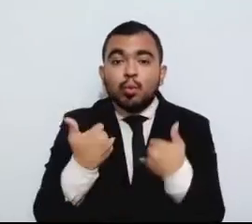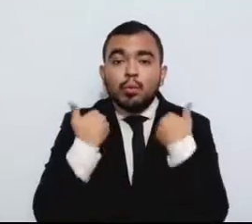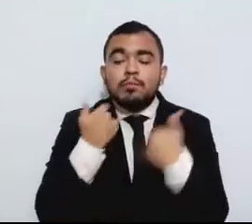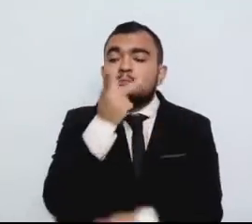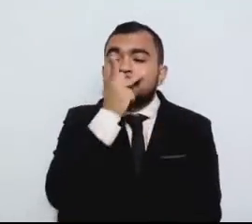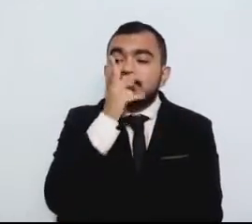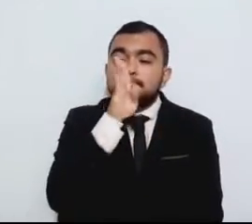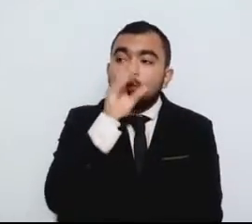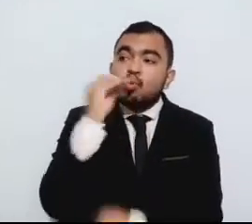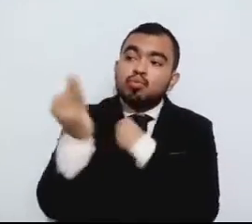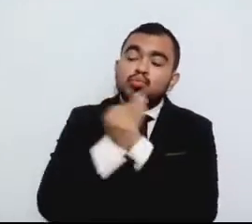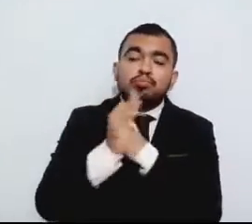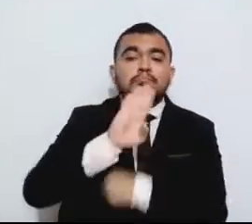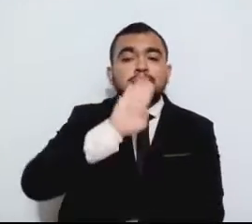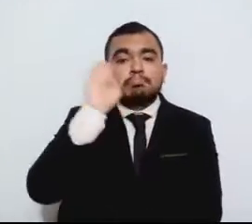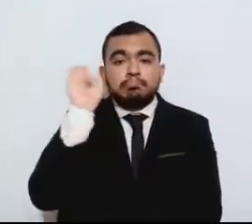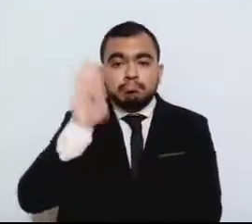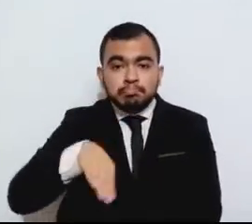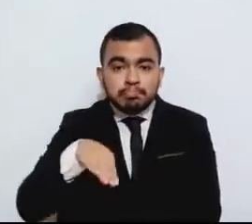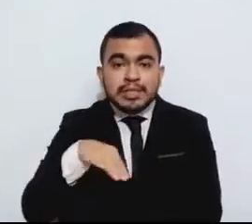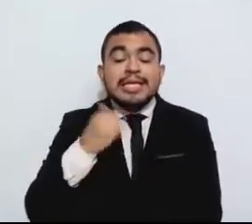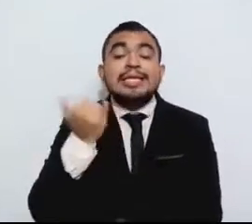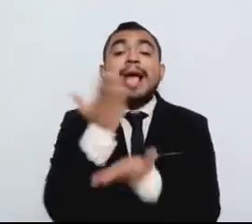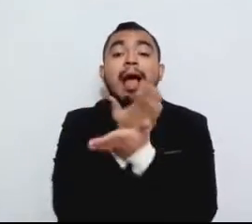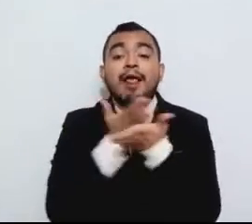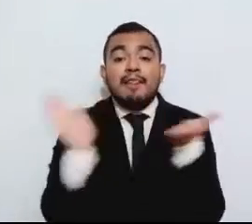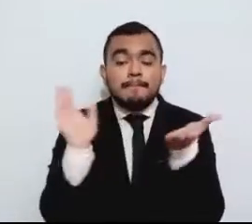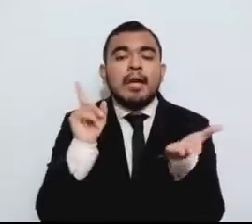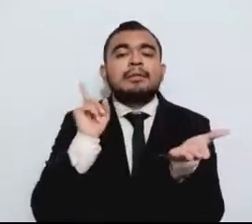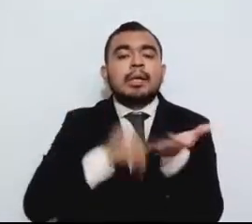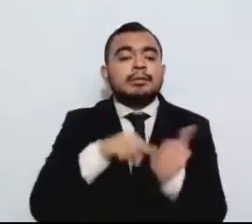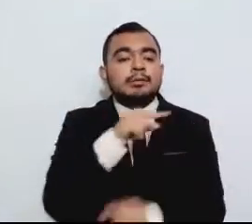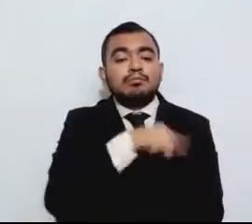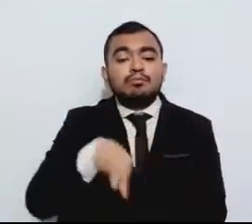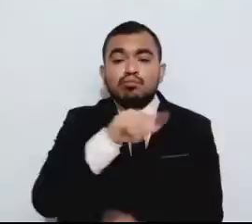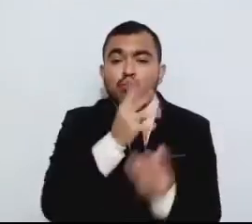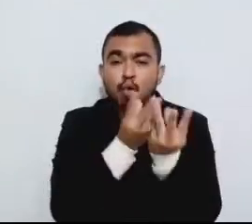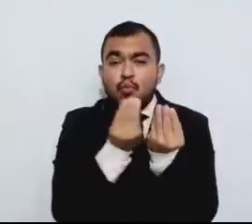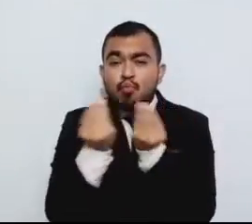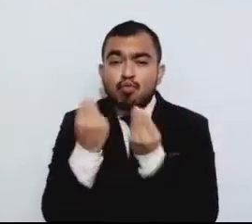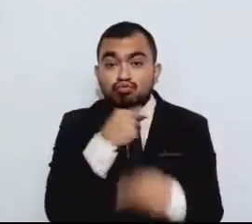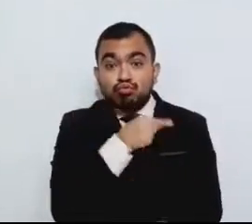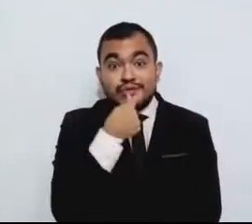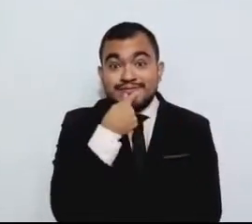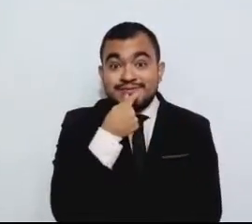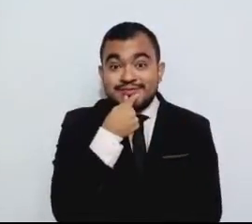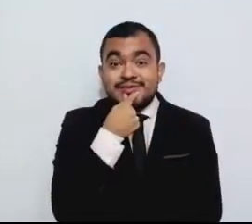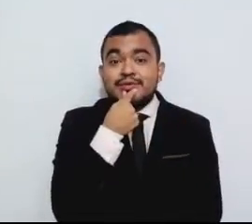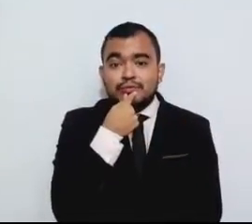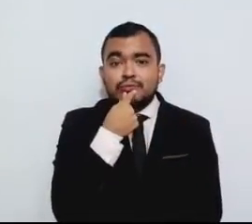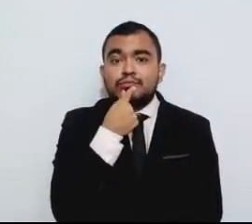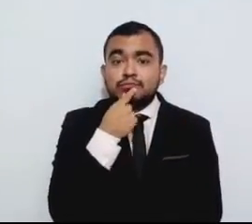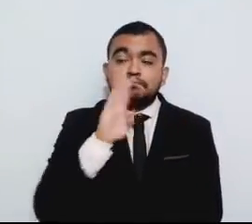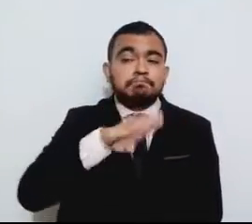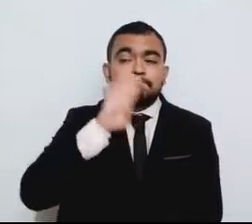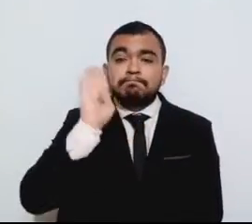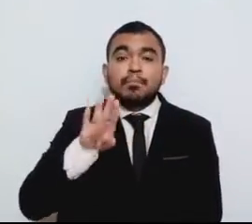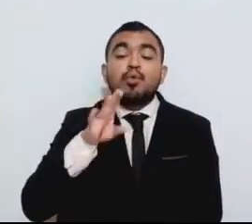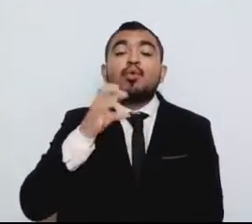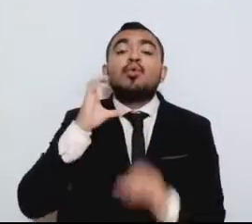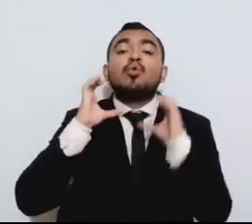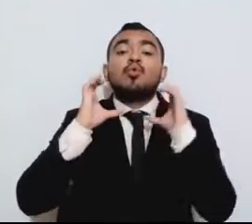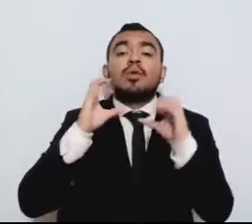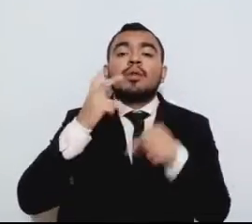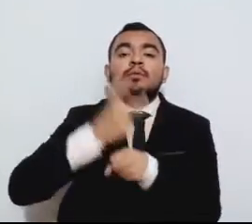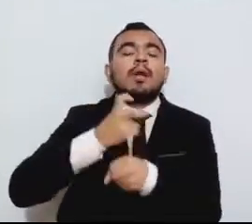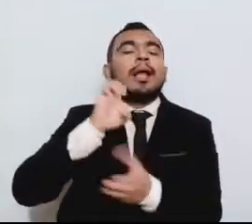Además, si se considera que muchos de estos menores perdieron a sus cuidadores secundarios como